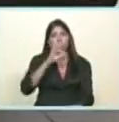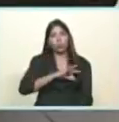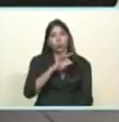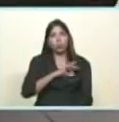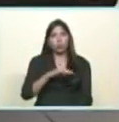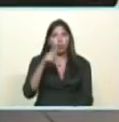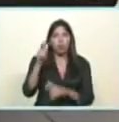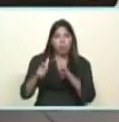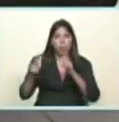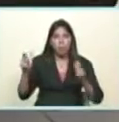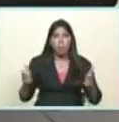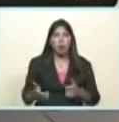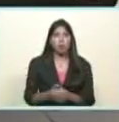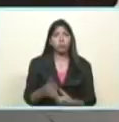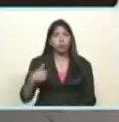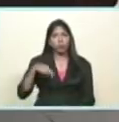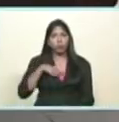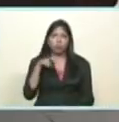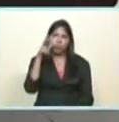hemos escuchado